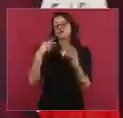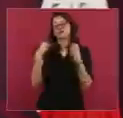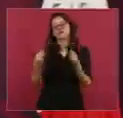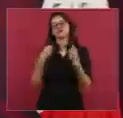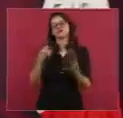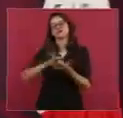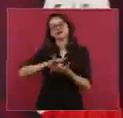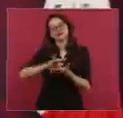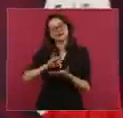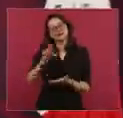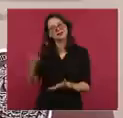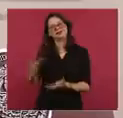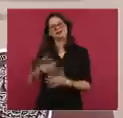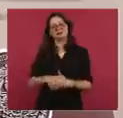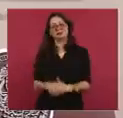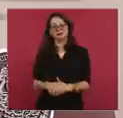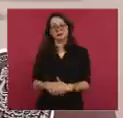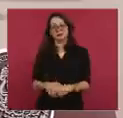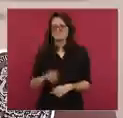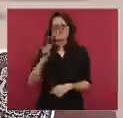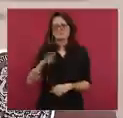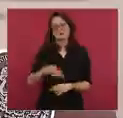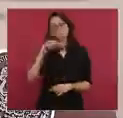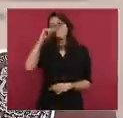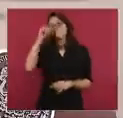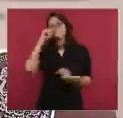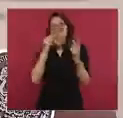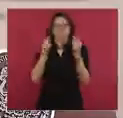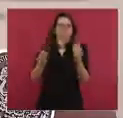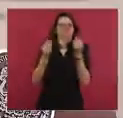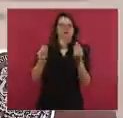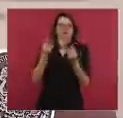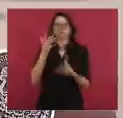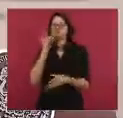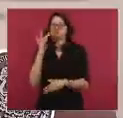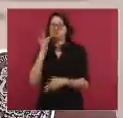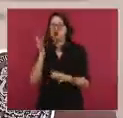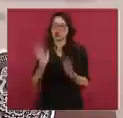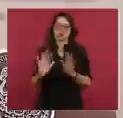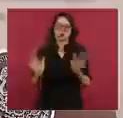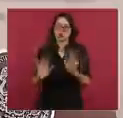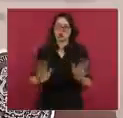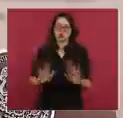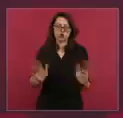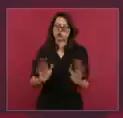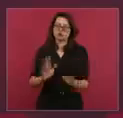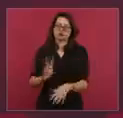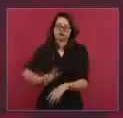para creernos mucho, es para agradecer y